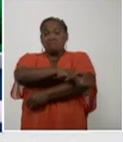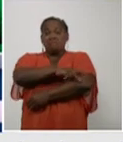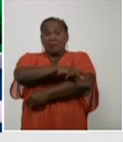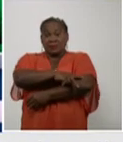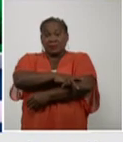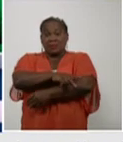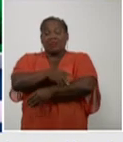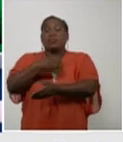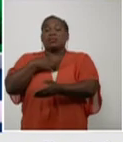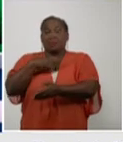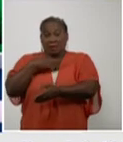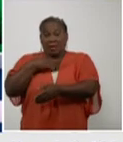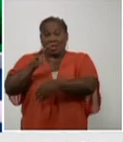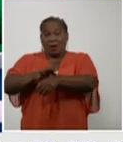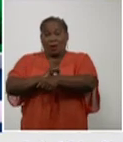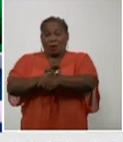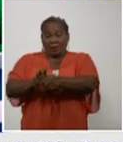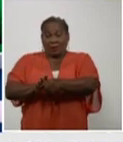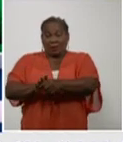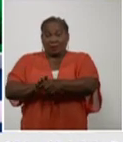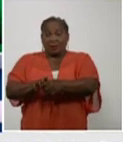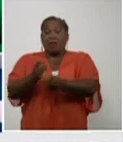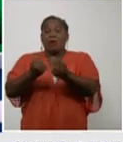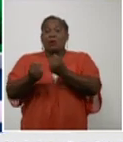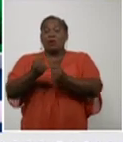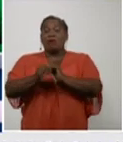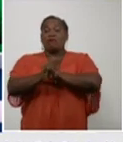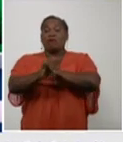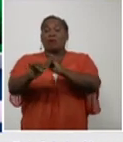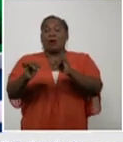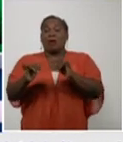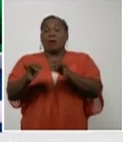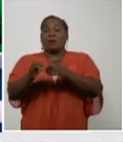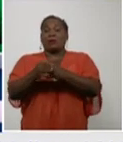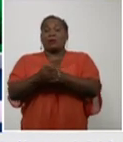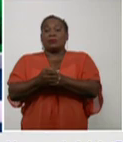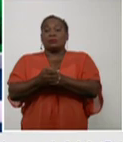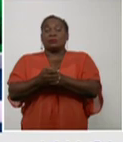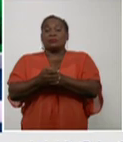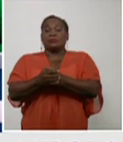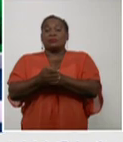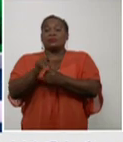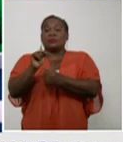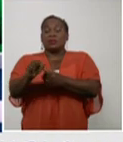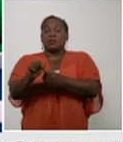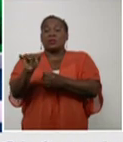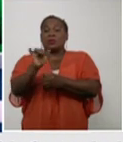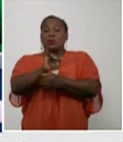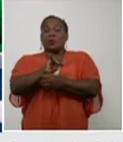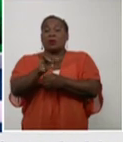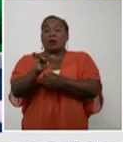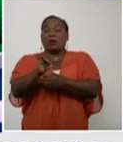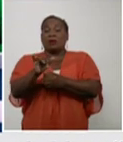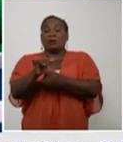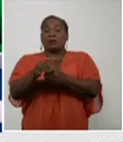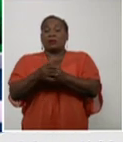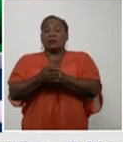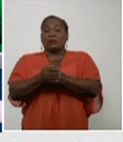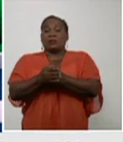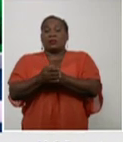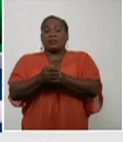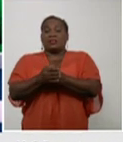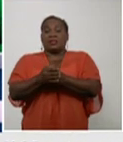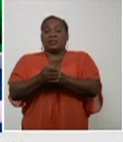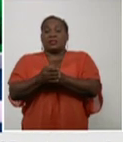informado casos de COVID-19. Y ayer, bueno, ojalá, porque todo